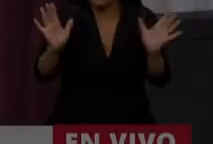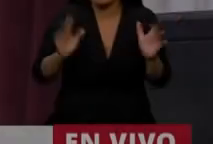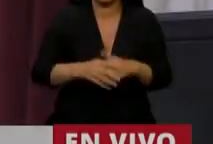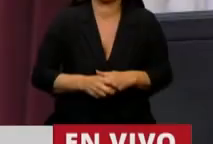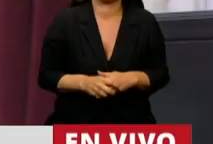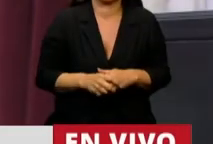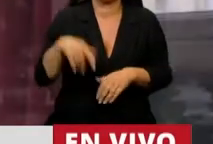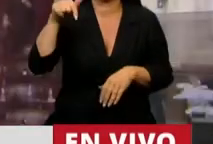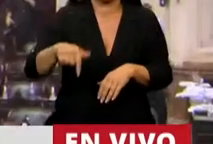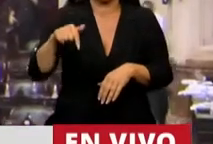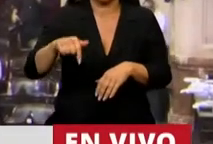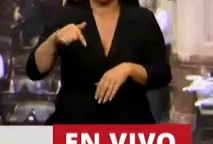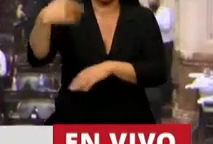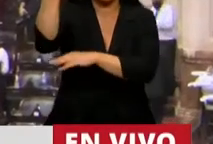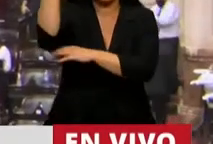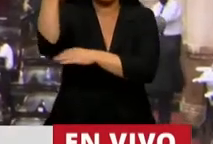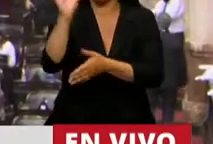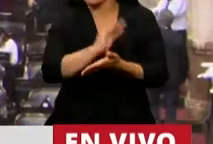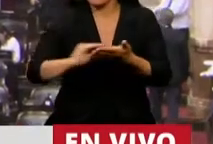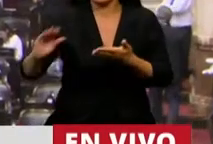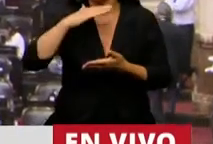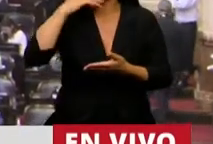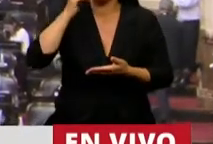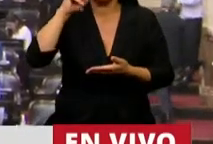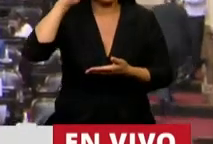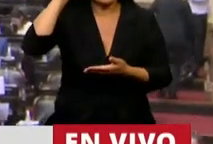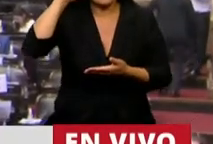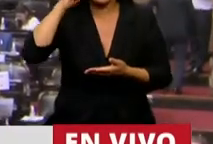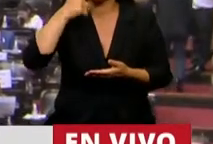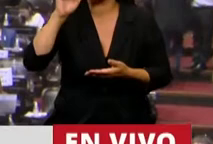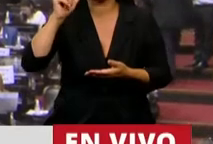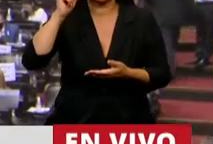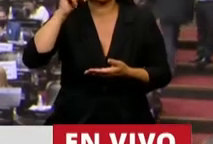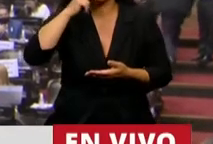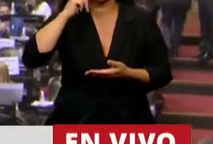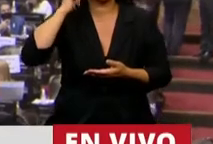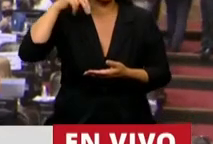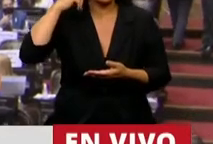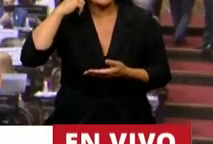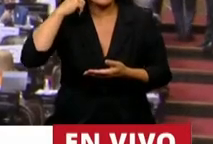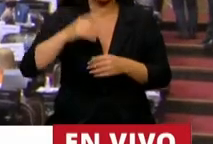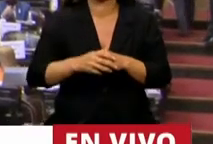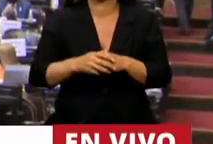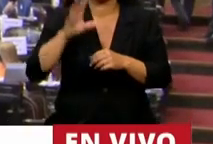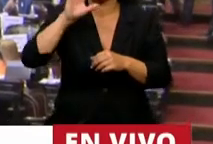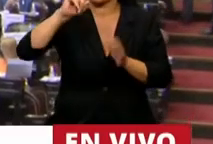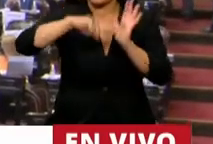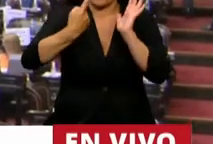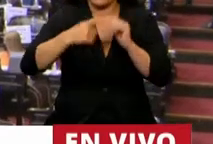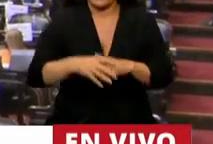Tiene la palabra el diputado Jorge Sarguini, Interbloque Federal, Provincia de Buenos Aires.